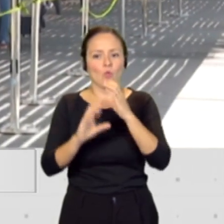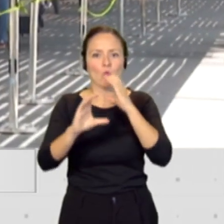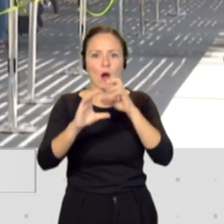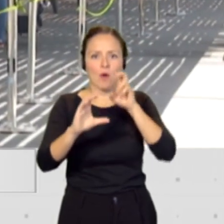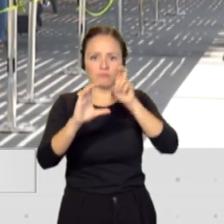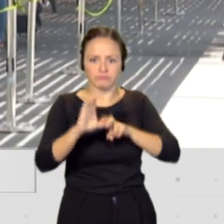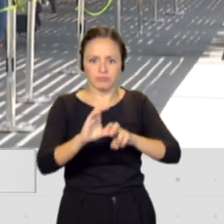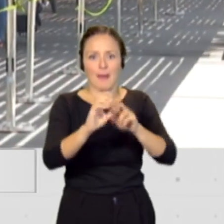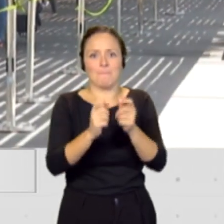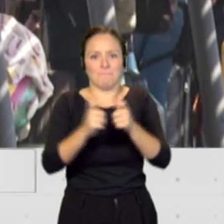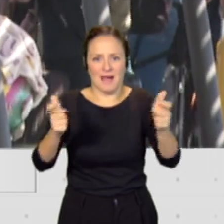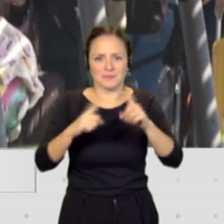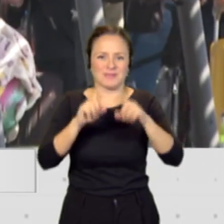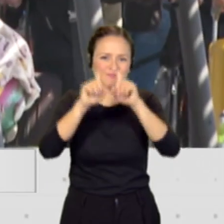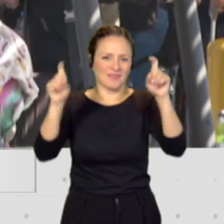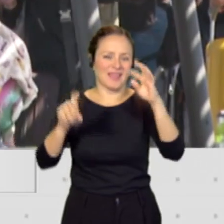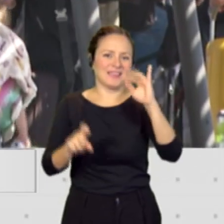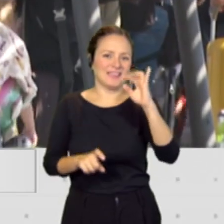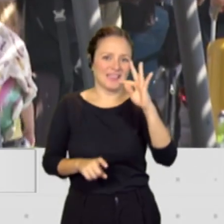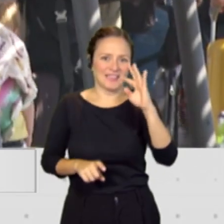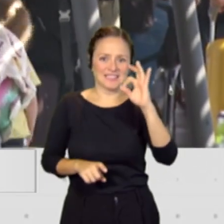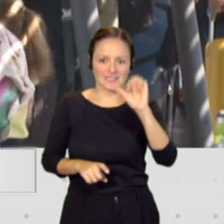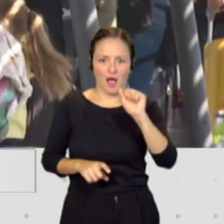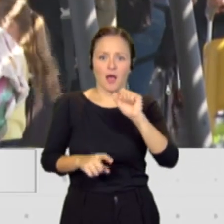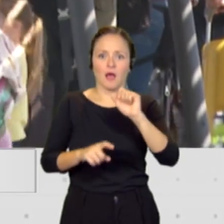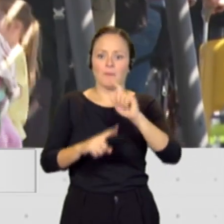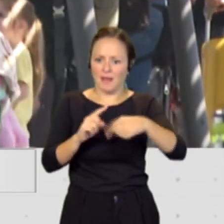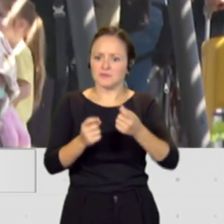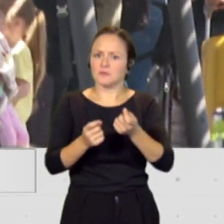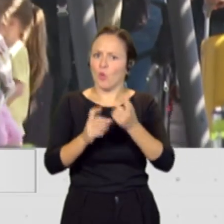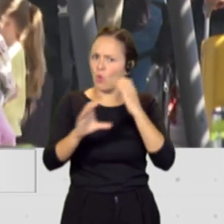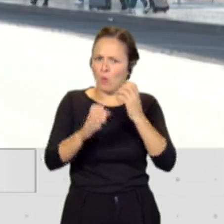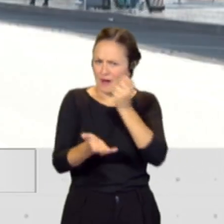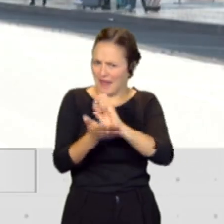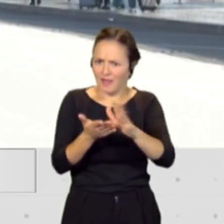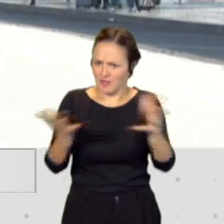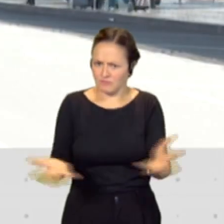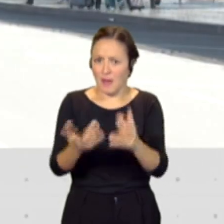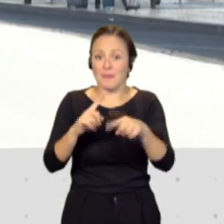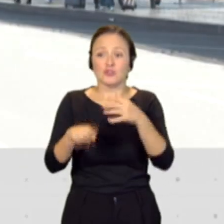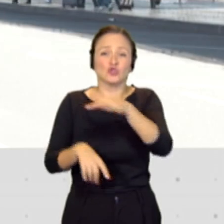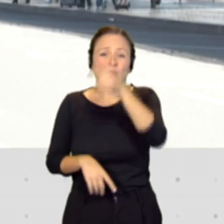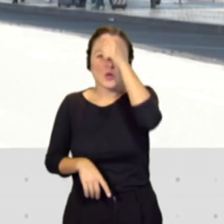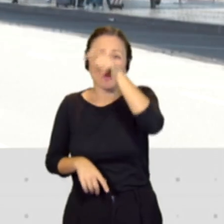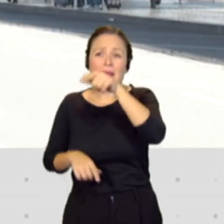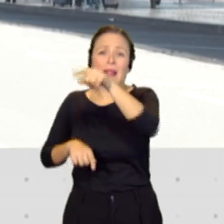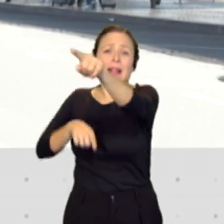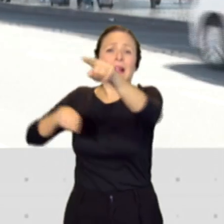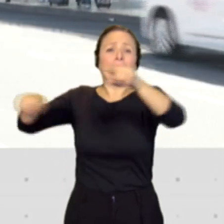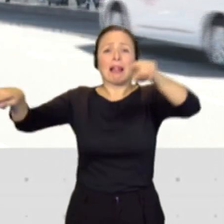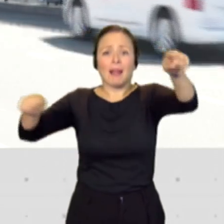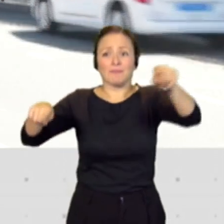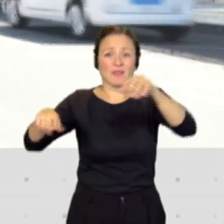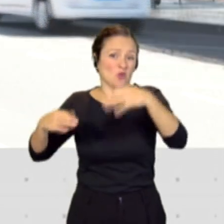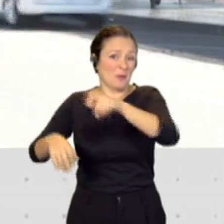reforzando las líneas de TITSA, manteniendo la gratuidad de las guaguas sino también aquellas zonas rurales dispersas que normalmente la población está